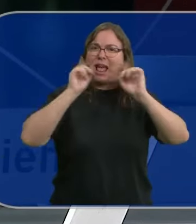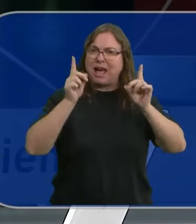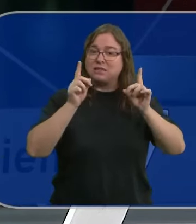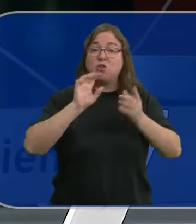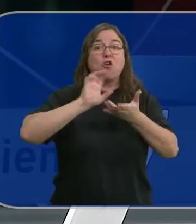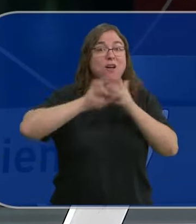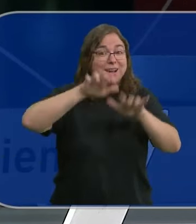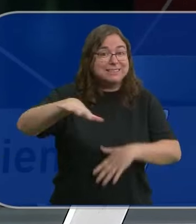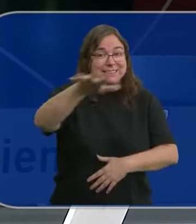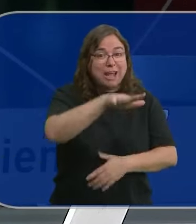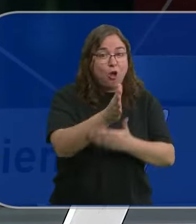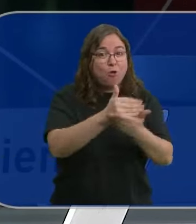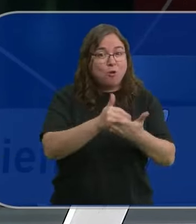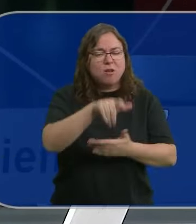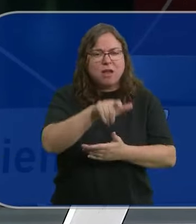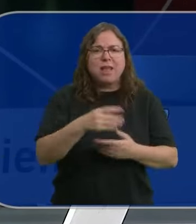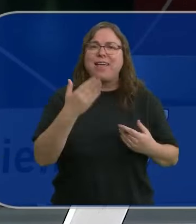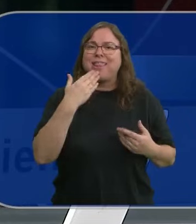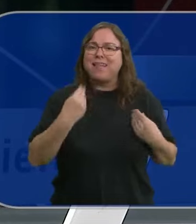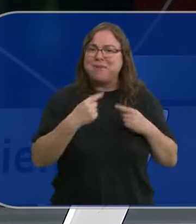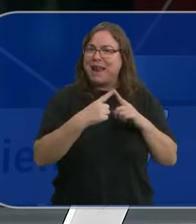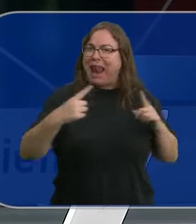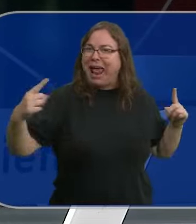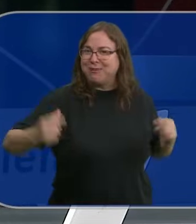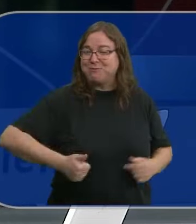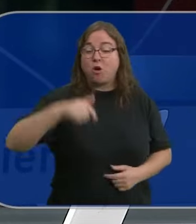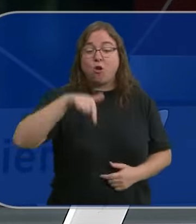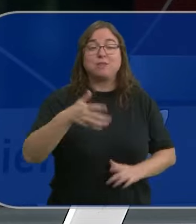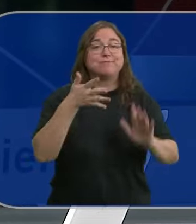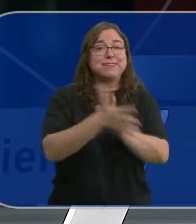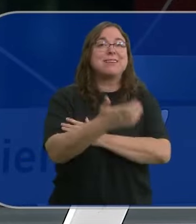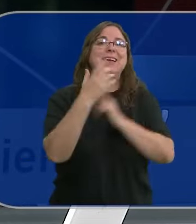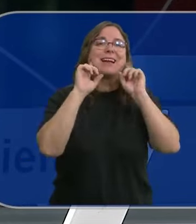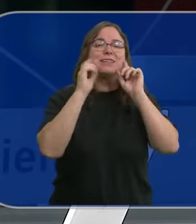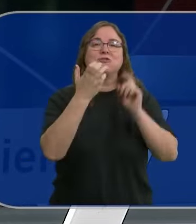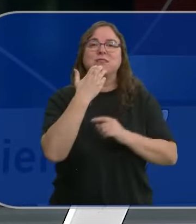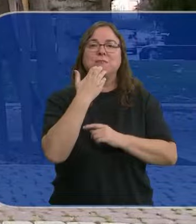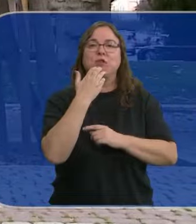y Castilla y León es una de las comunidades más longevas. Hoy les contamos el caso de Esperanza.